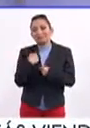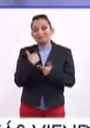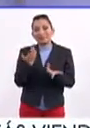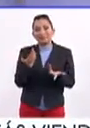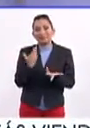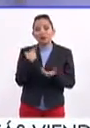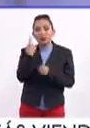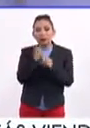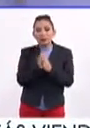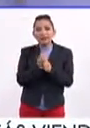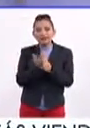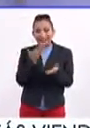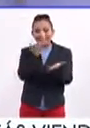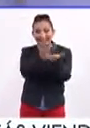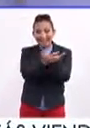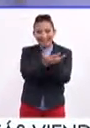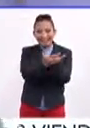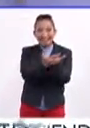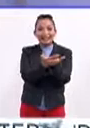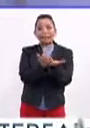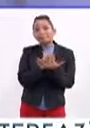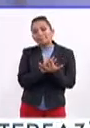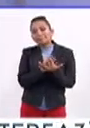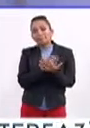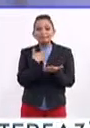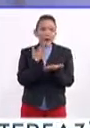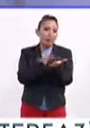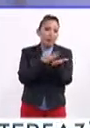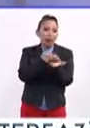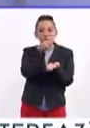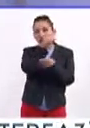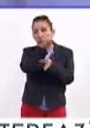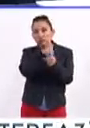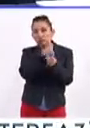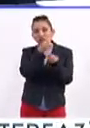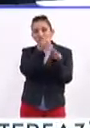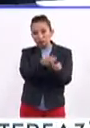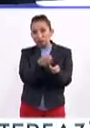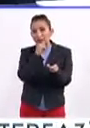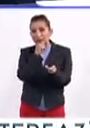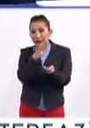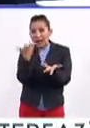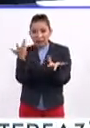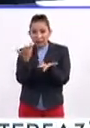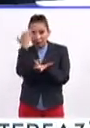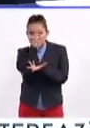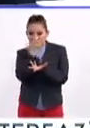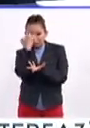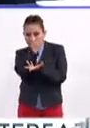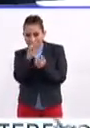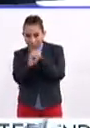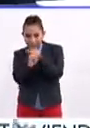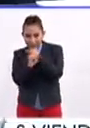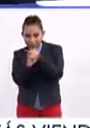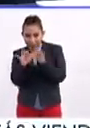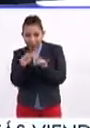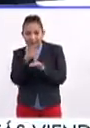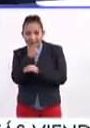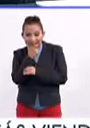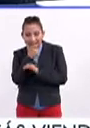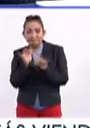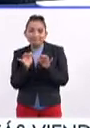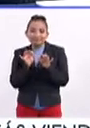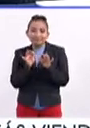yo, pues cada año metía mi solicitud, entregaba mis documentos, incluso, pues realizaba mi examen en línea, que se realiza en inglés,